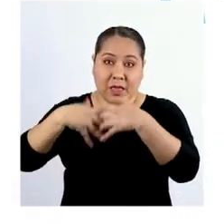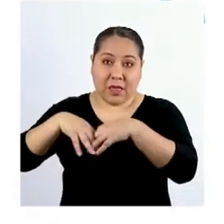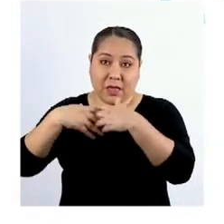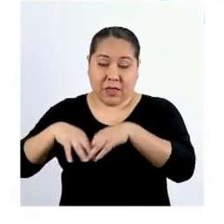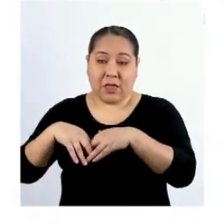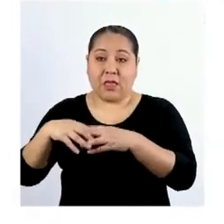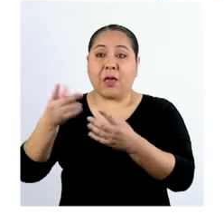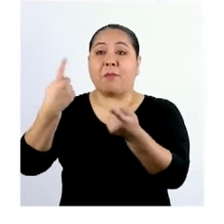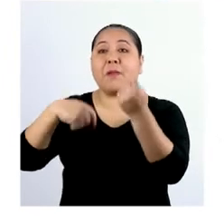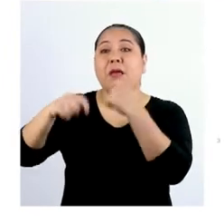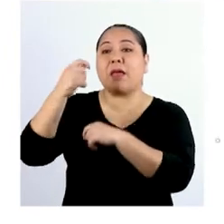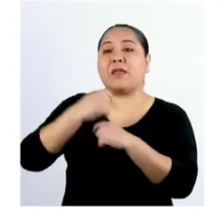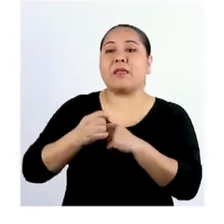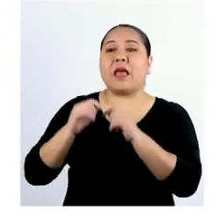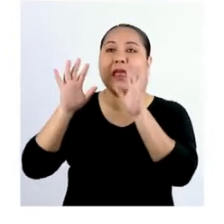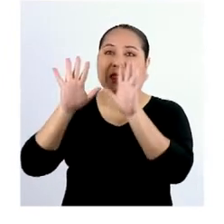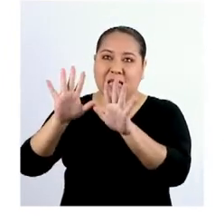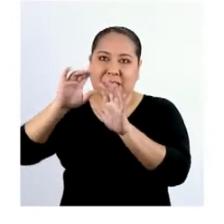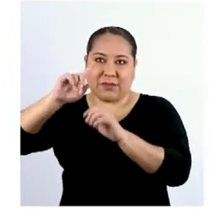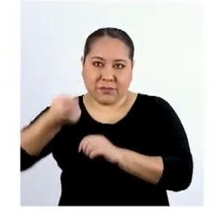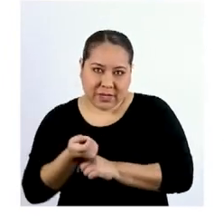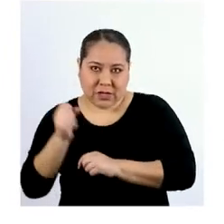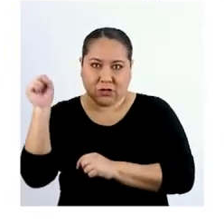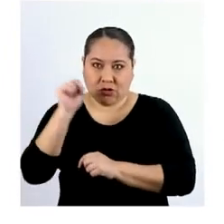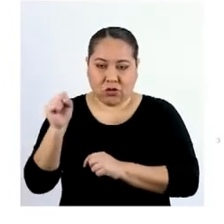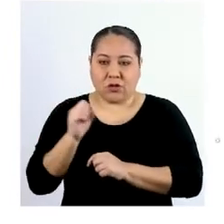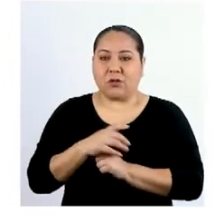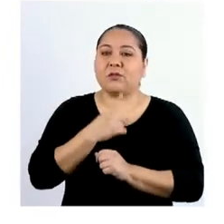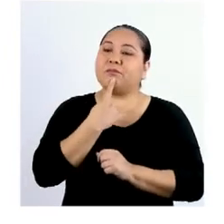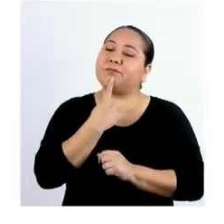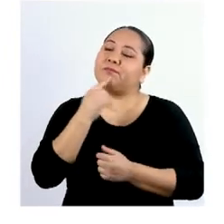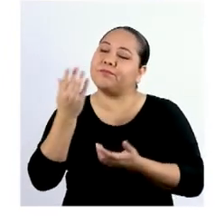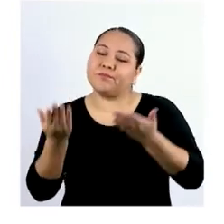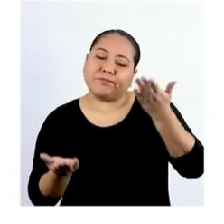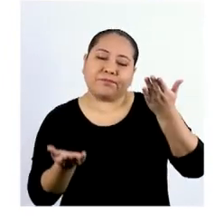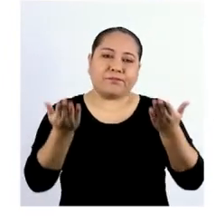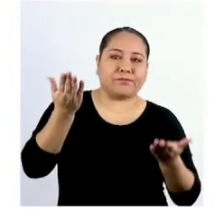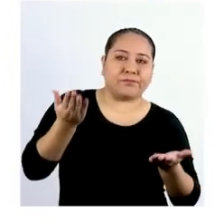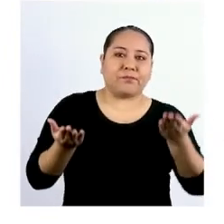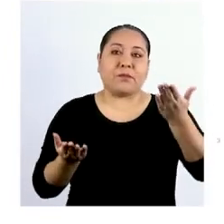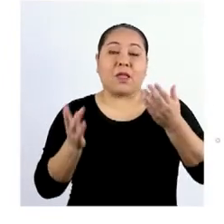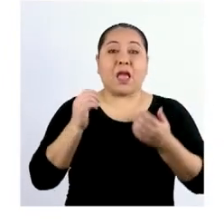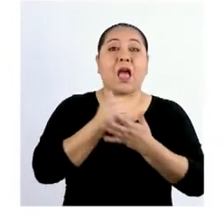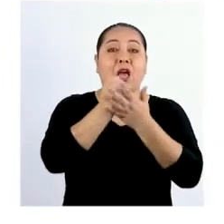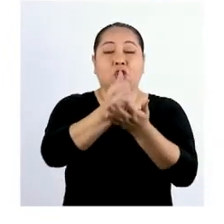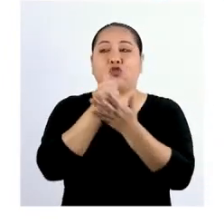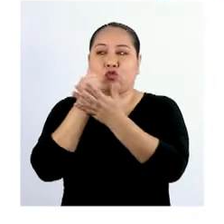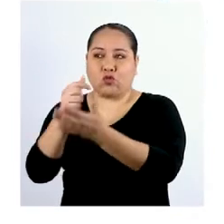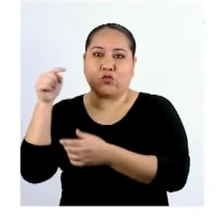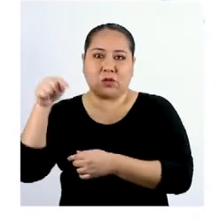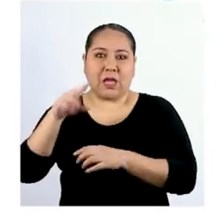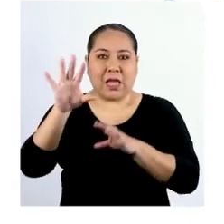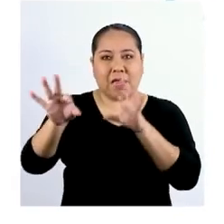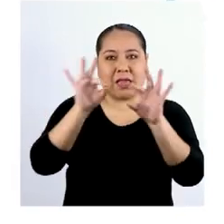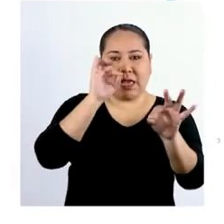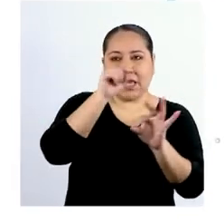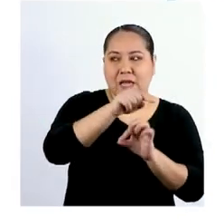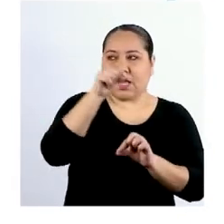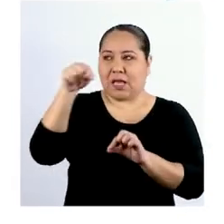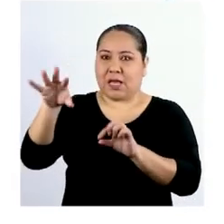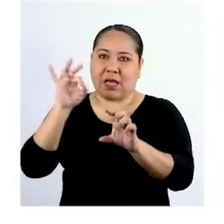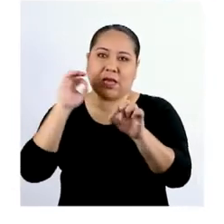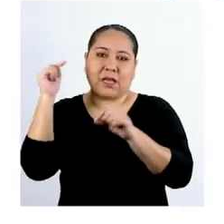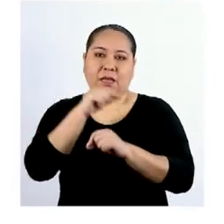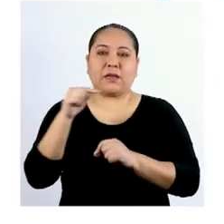un cafetín cuesta 10.000 soles. Ahora hay que evaluar los beneficios que se obtendrían al elegir una